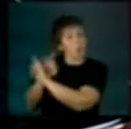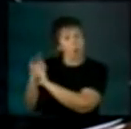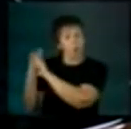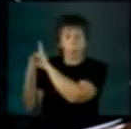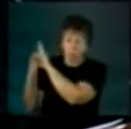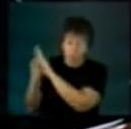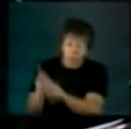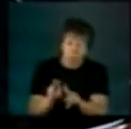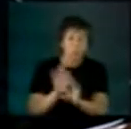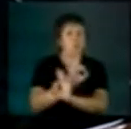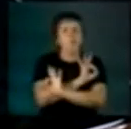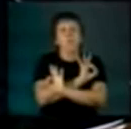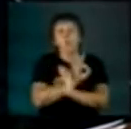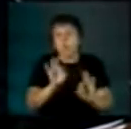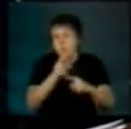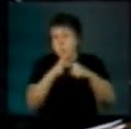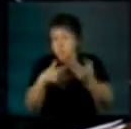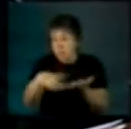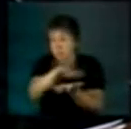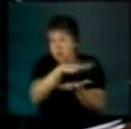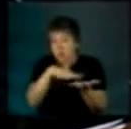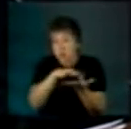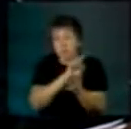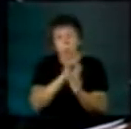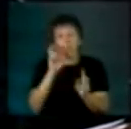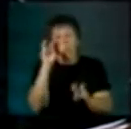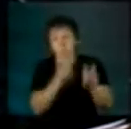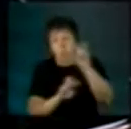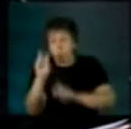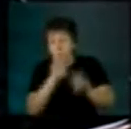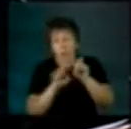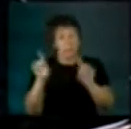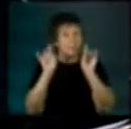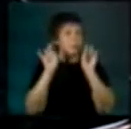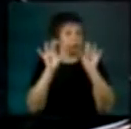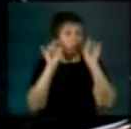que rebajar la ambición de una naturaleza intocada.